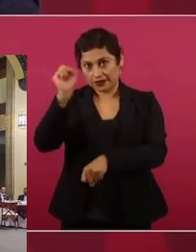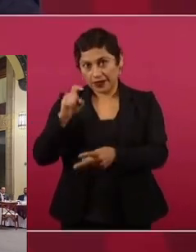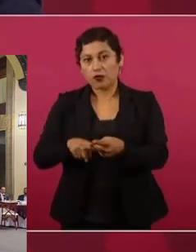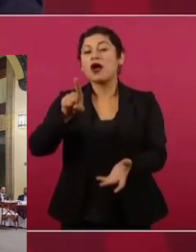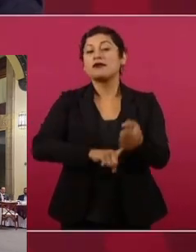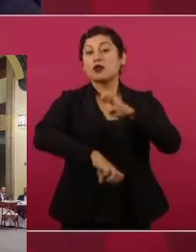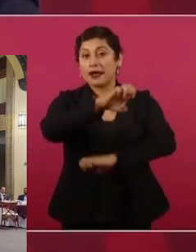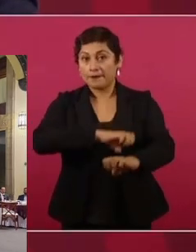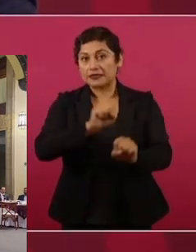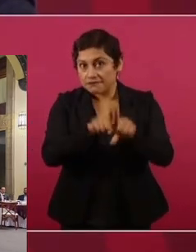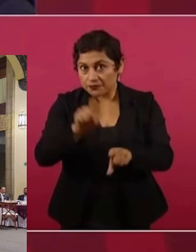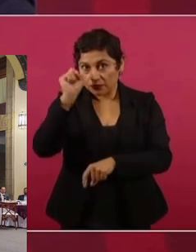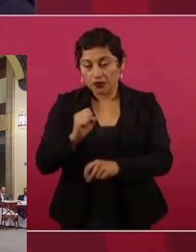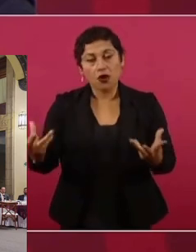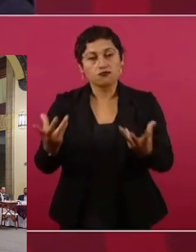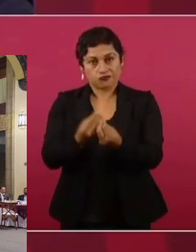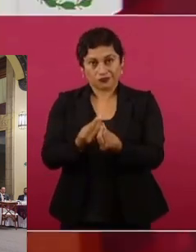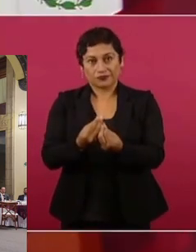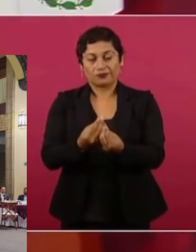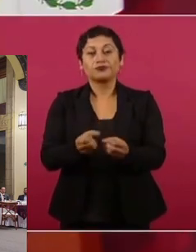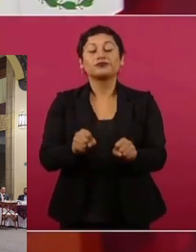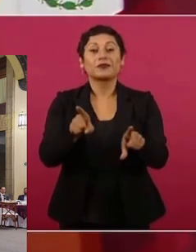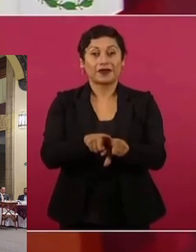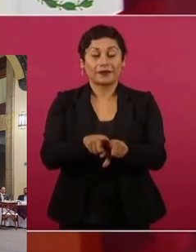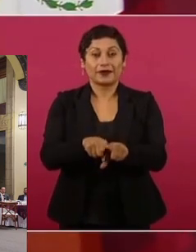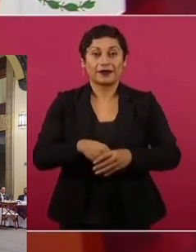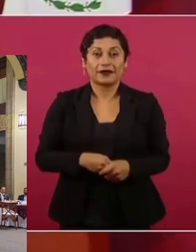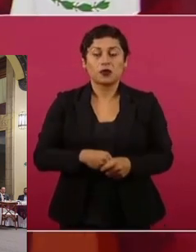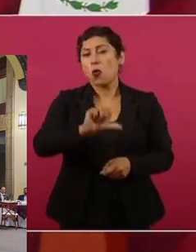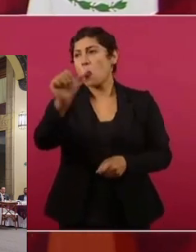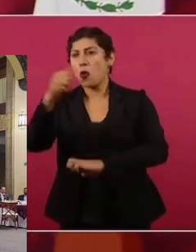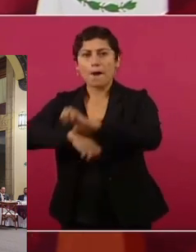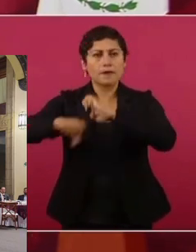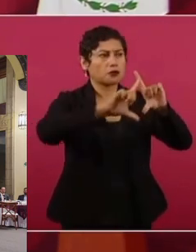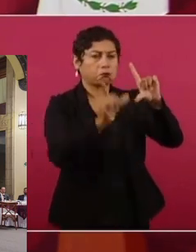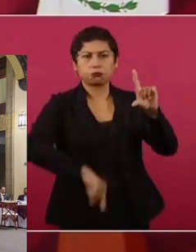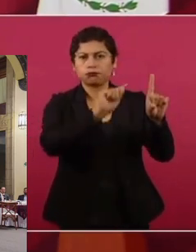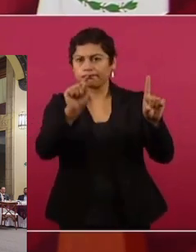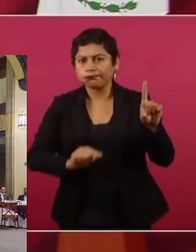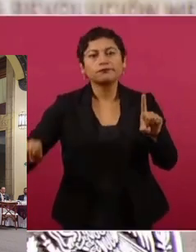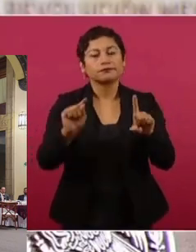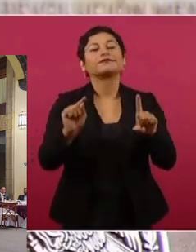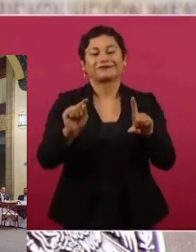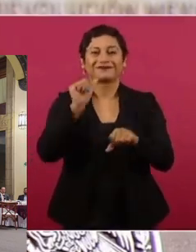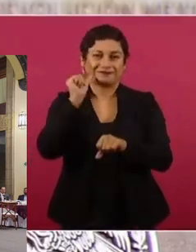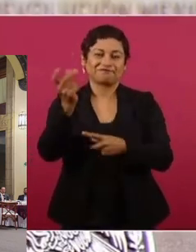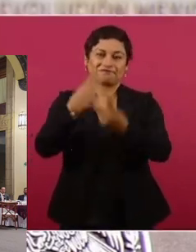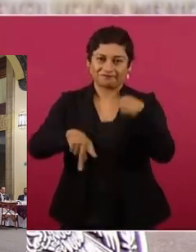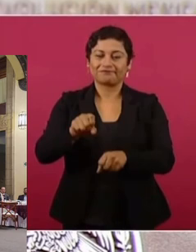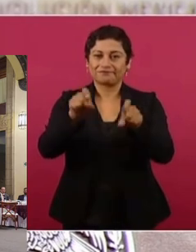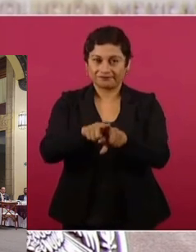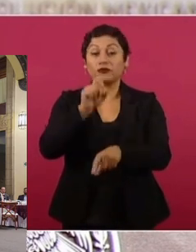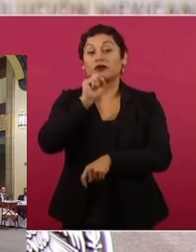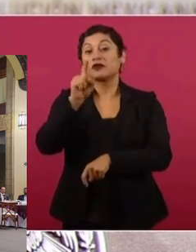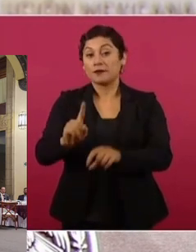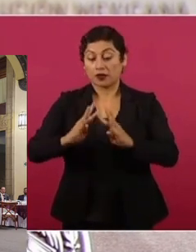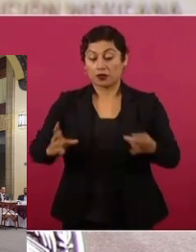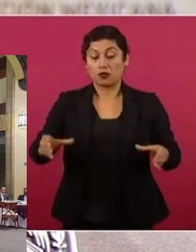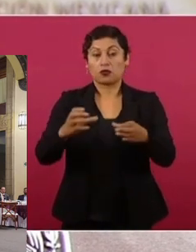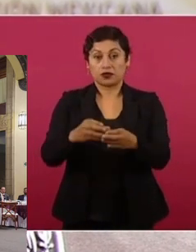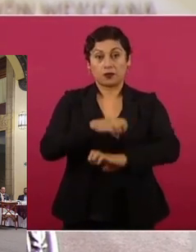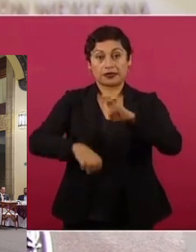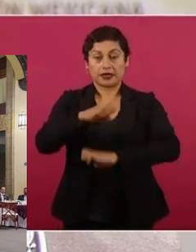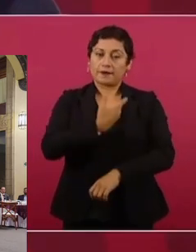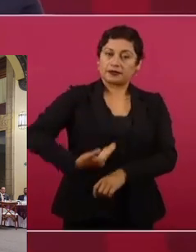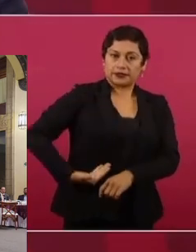Sinaloa. Y también empresarios del país, representantes empresariales. El presidente del Consejo Coordinador